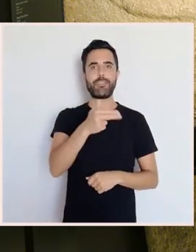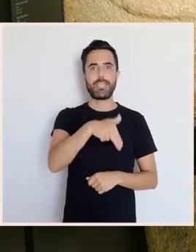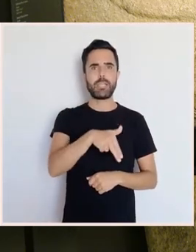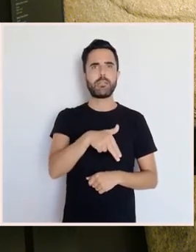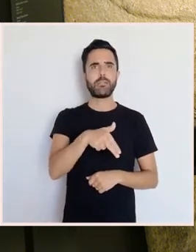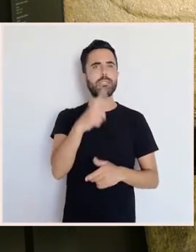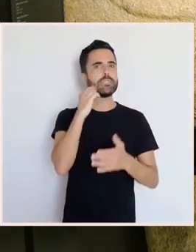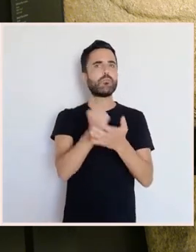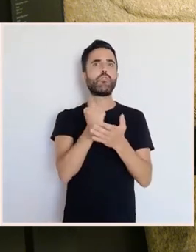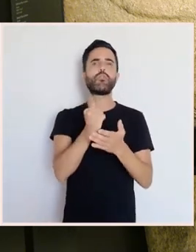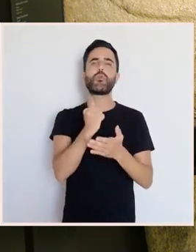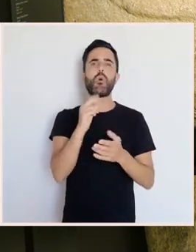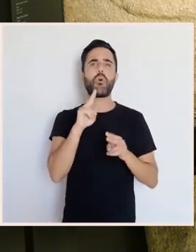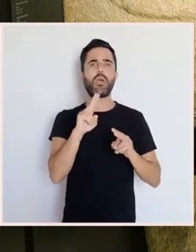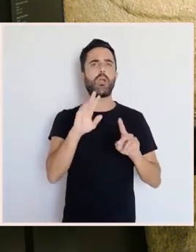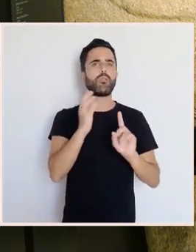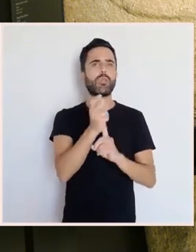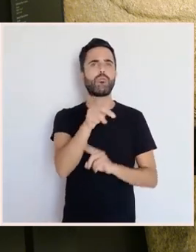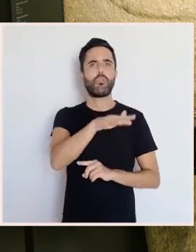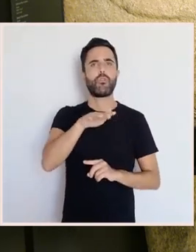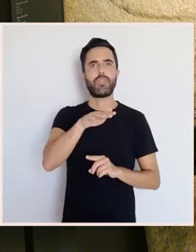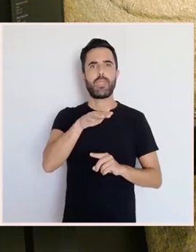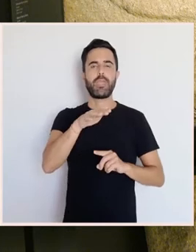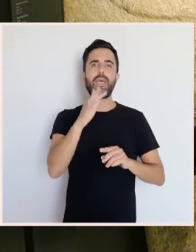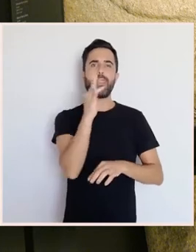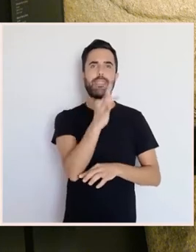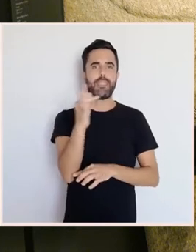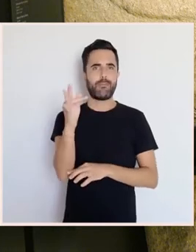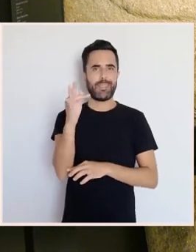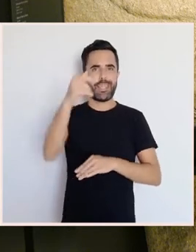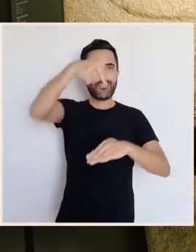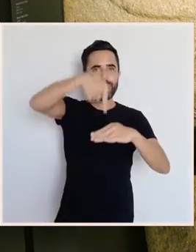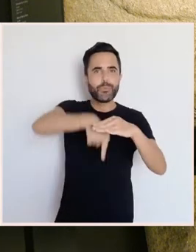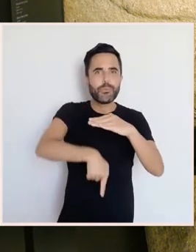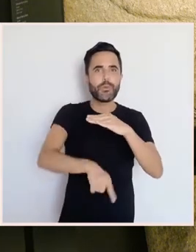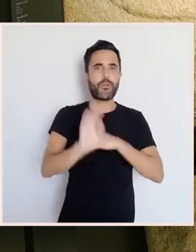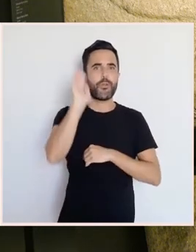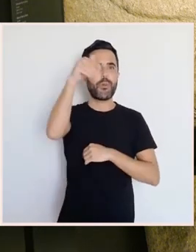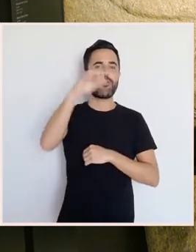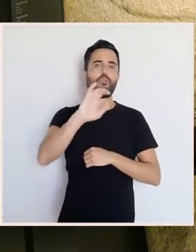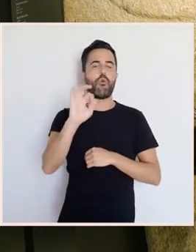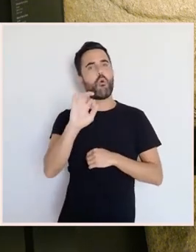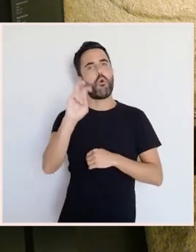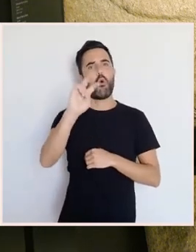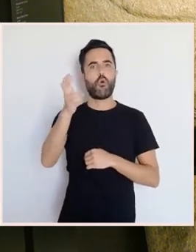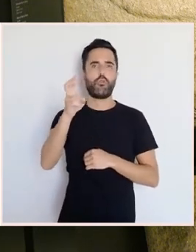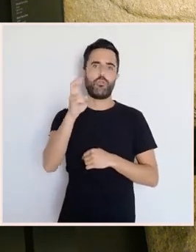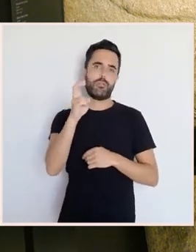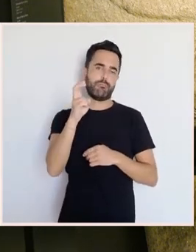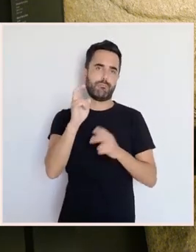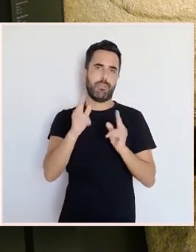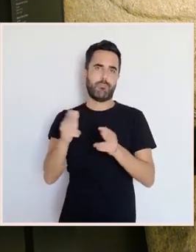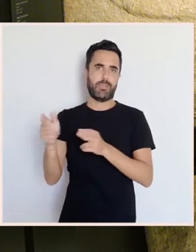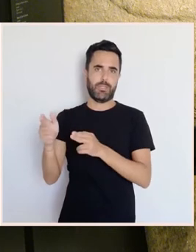romanas en outras sepulturas cristiás. No caso da águia sería a representación de Cristo